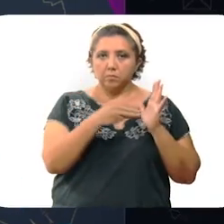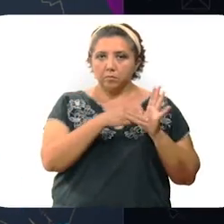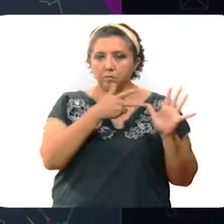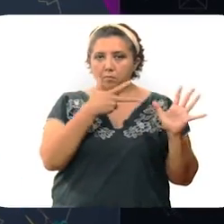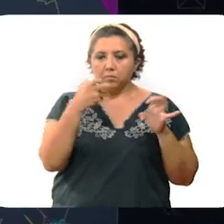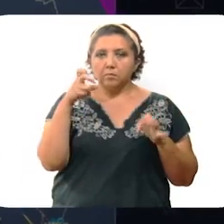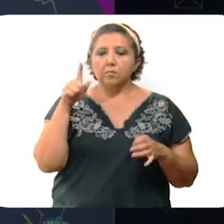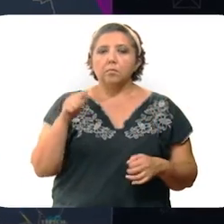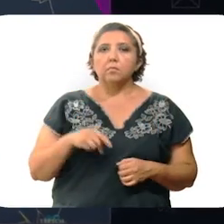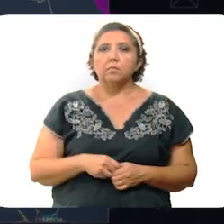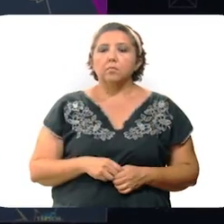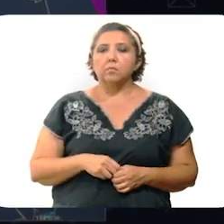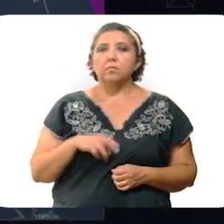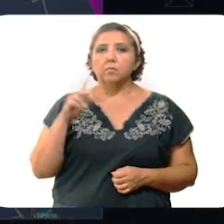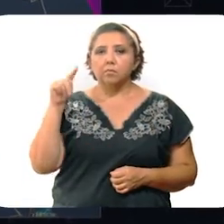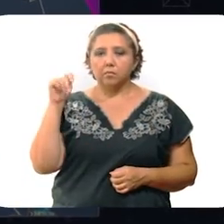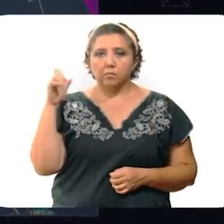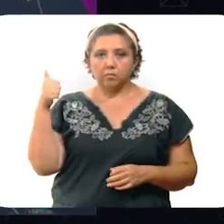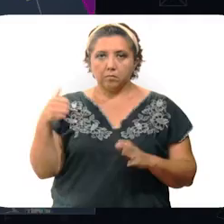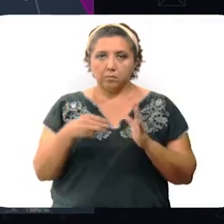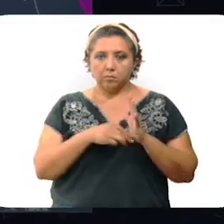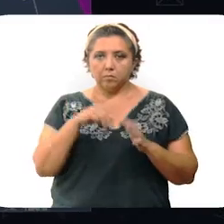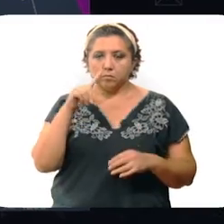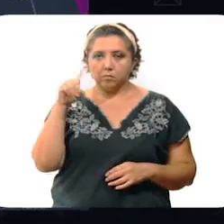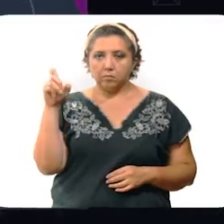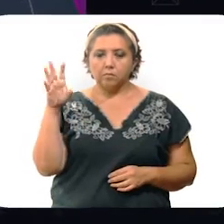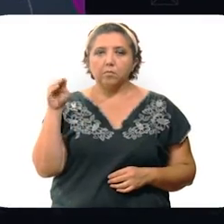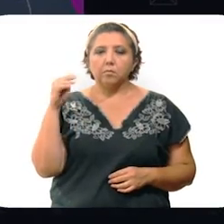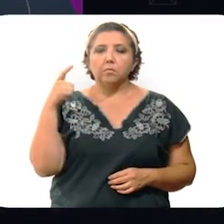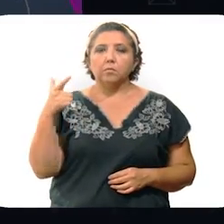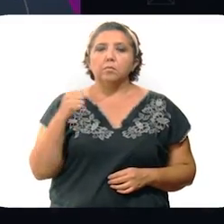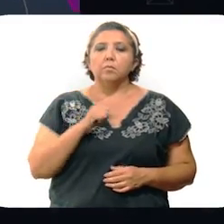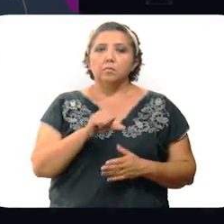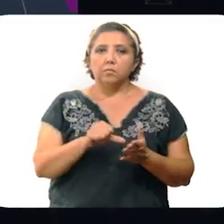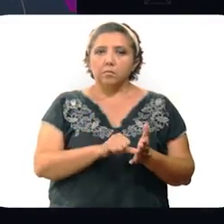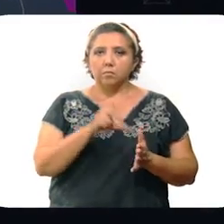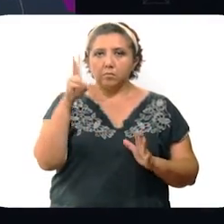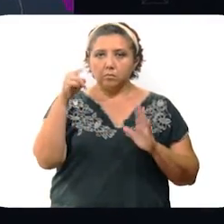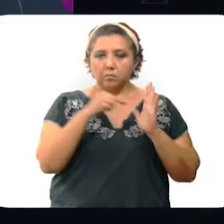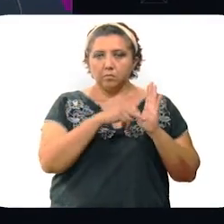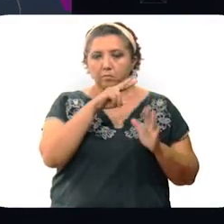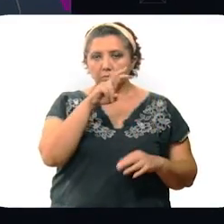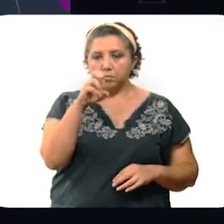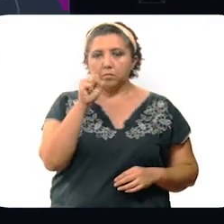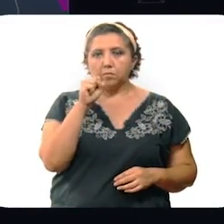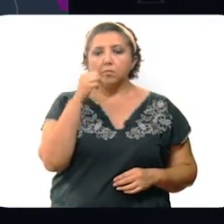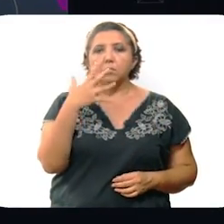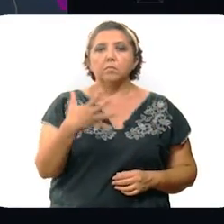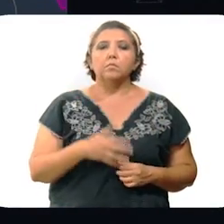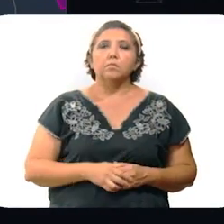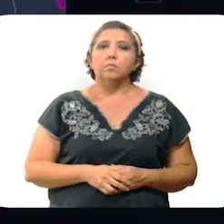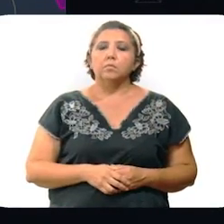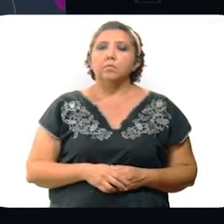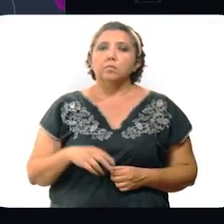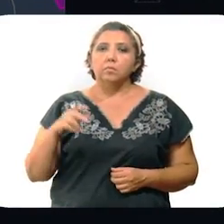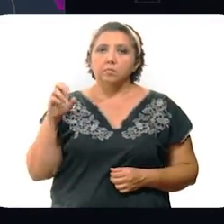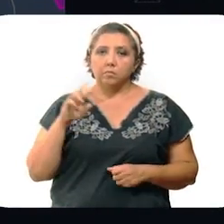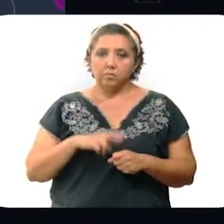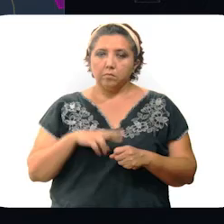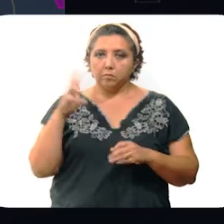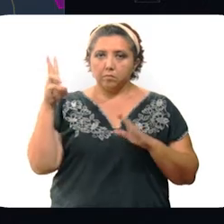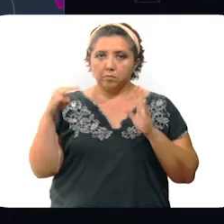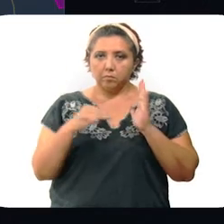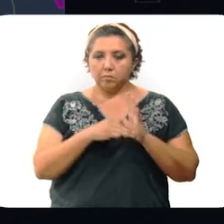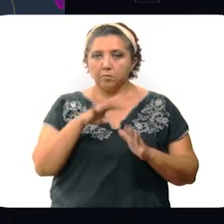,870, en la zona oriente 6,197, en la zona centro 2,265, en la zona sur